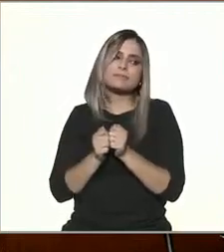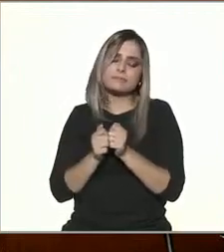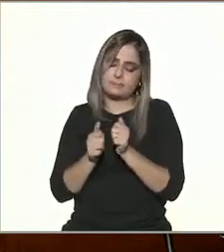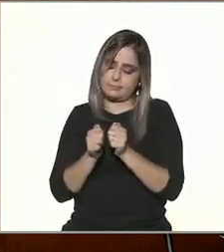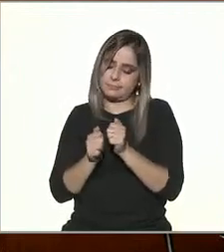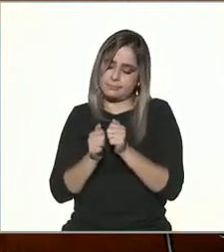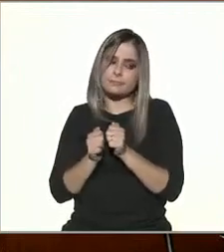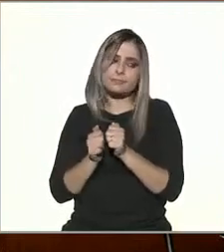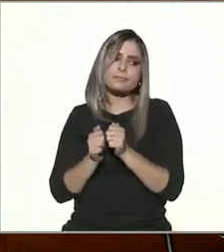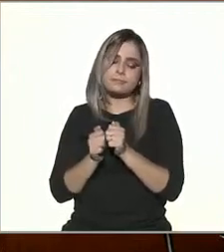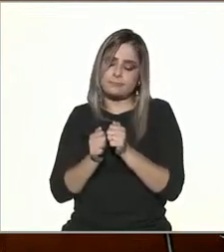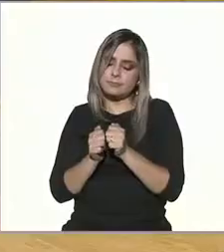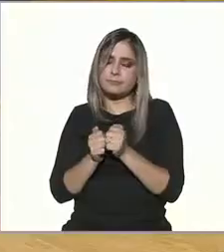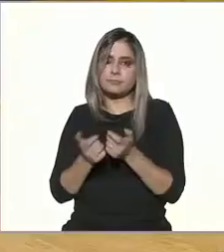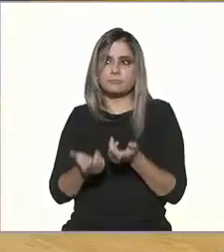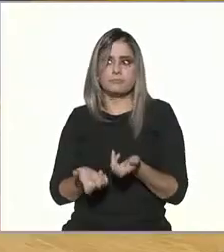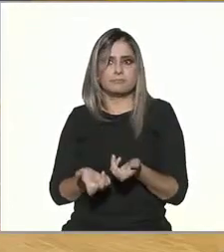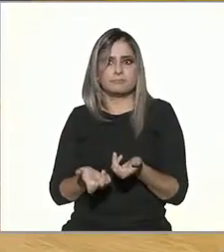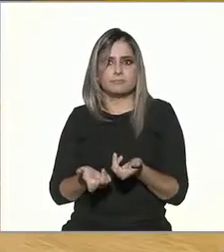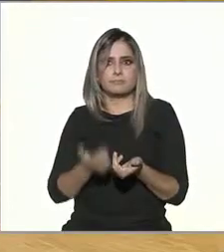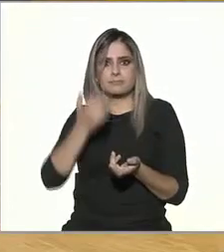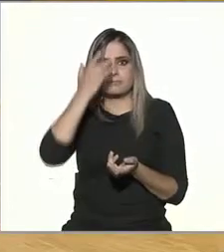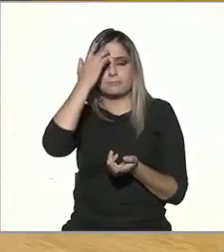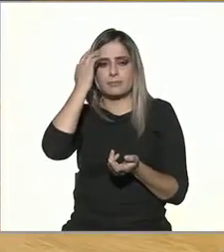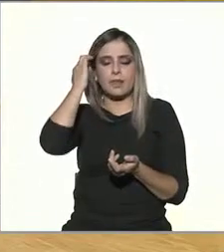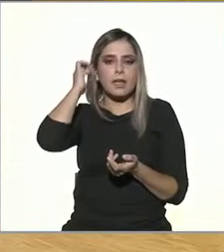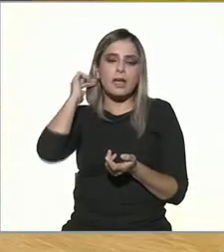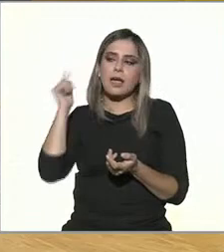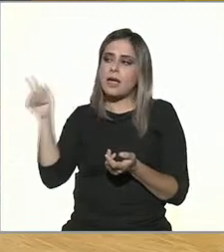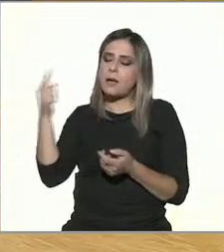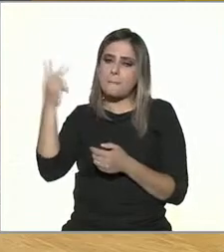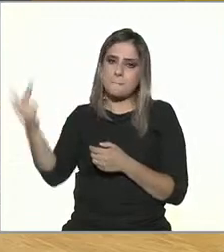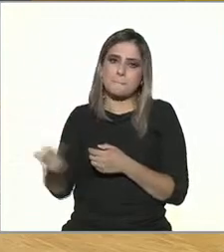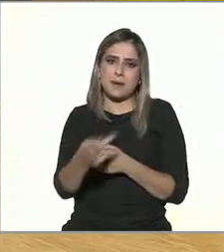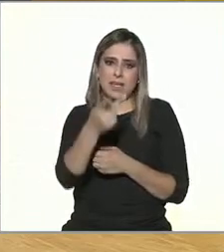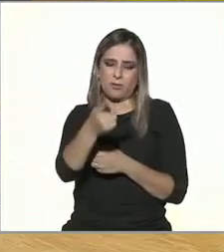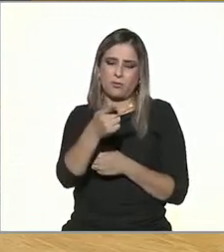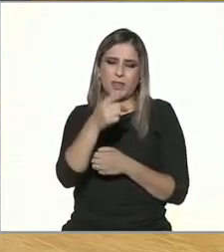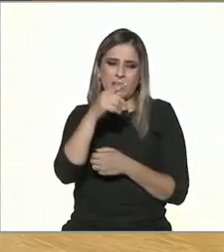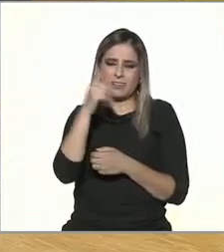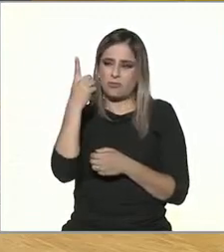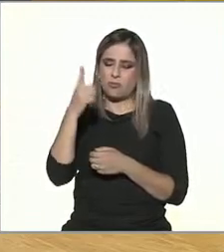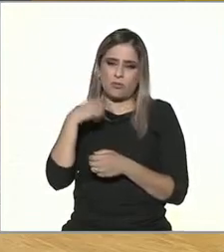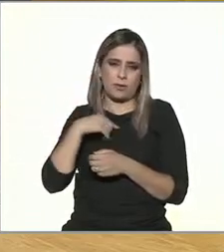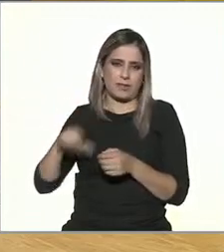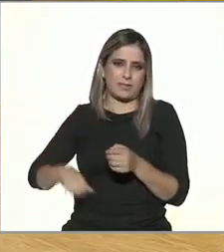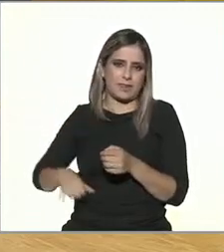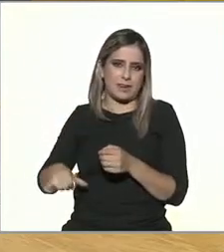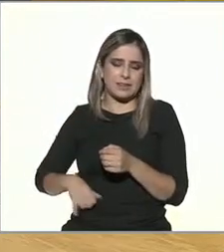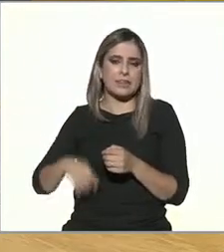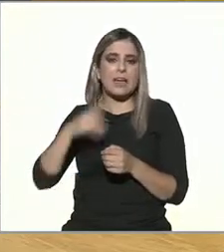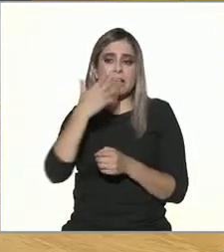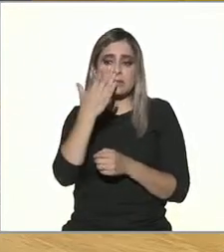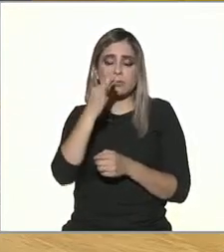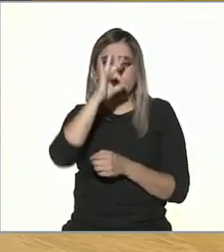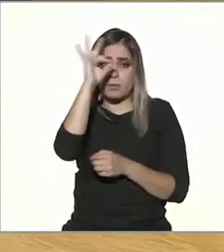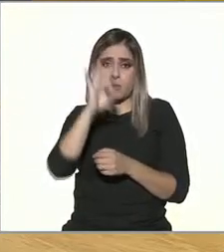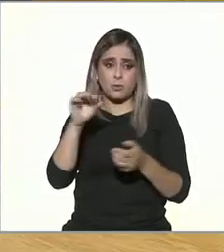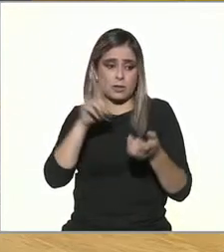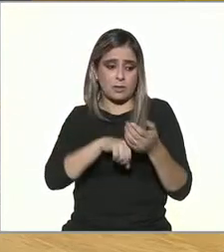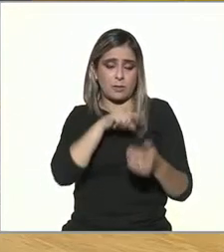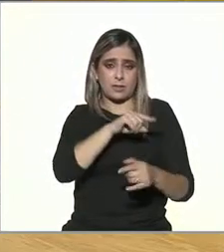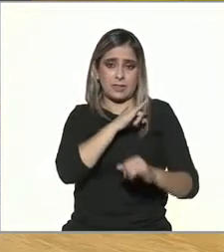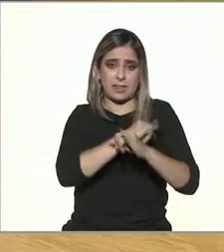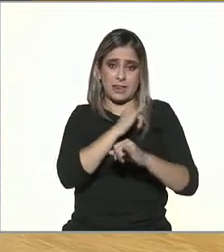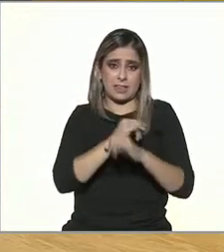teléfono. Esta pregunta que me llamó la atención, ¿qué podemos decir al respecto? Para aclarar, 50% de lo que aparece es